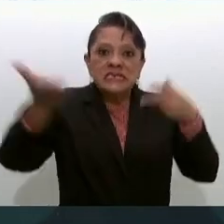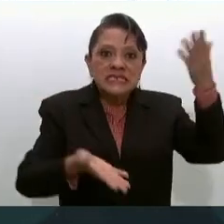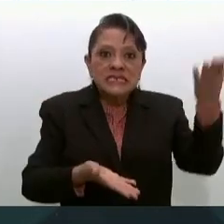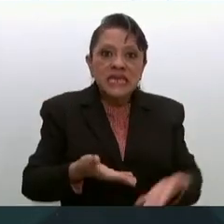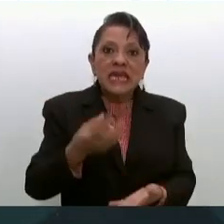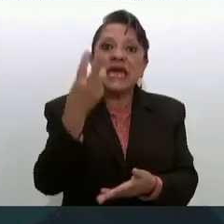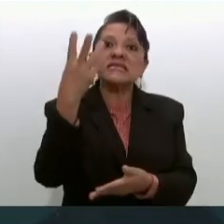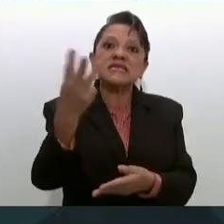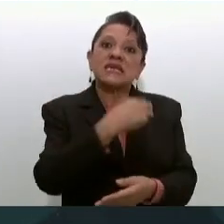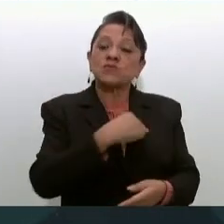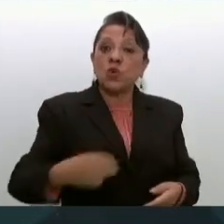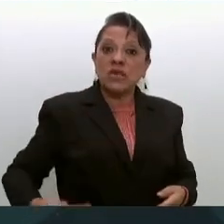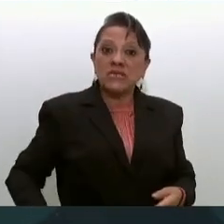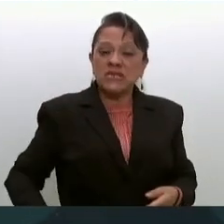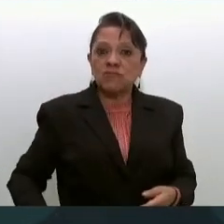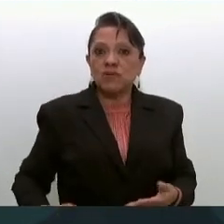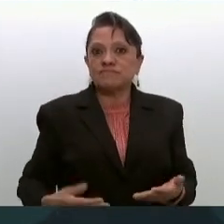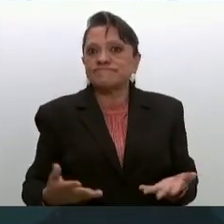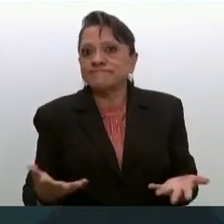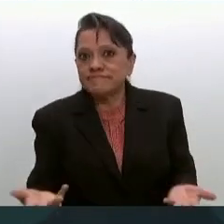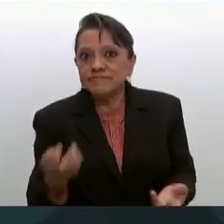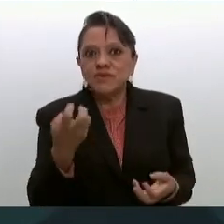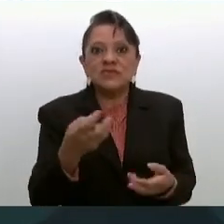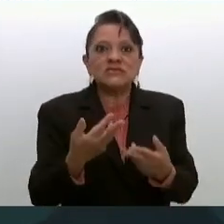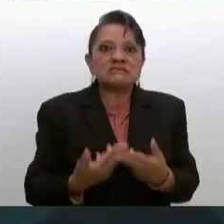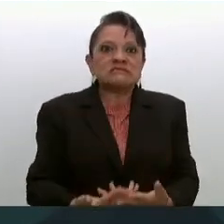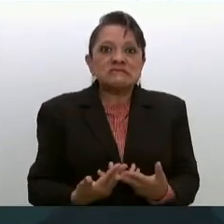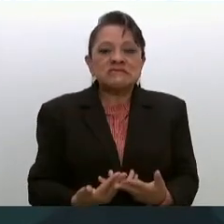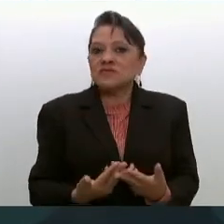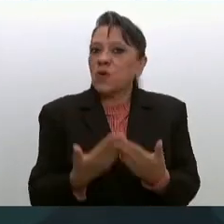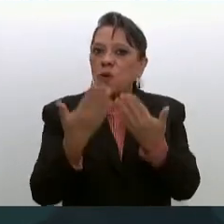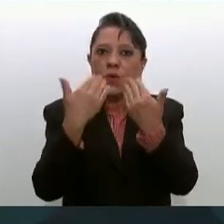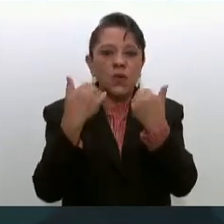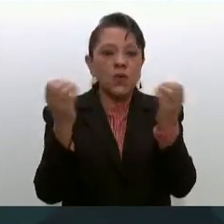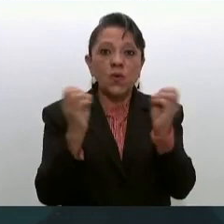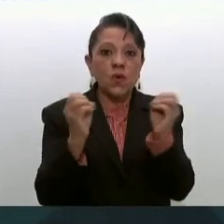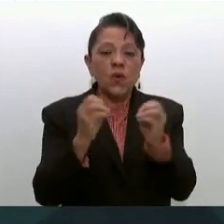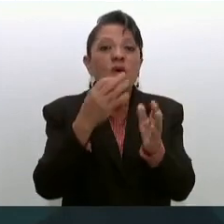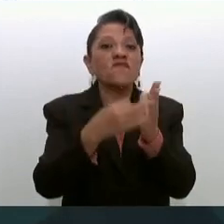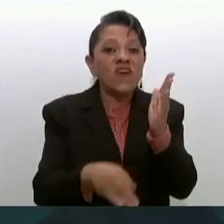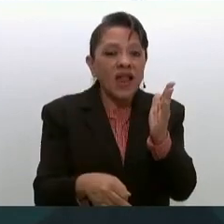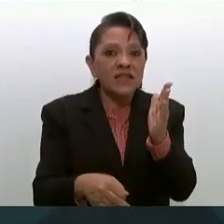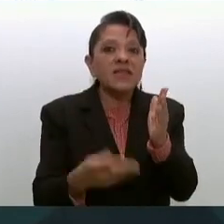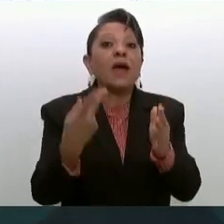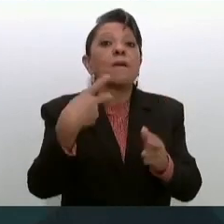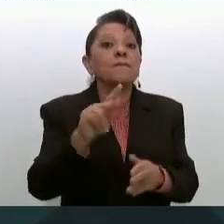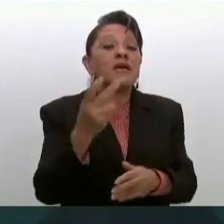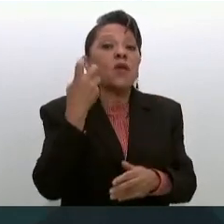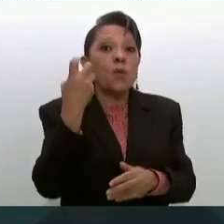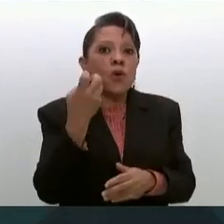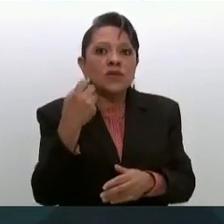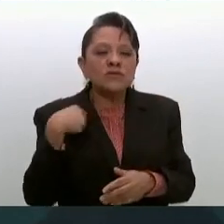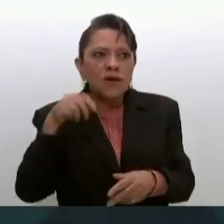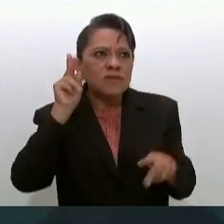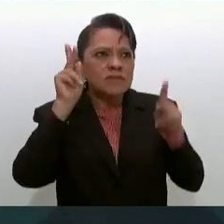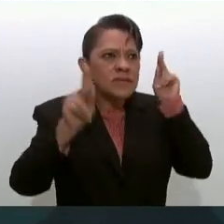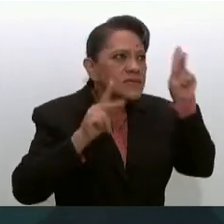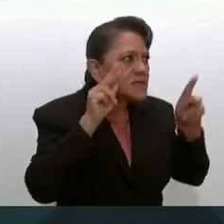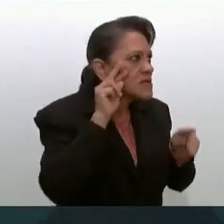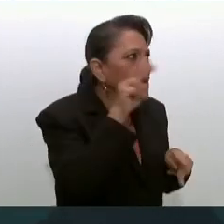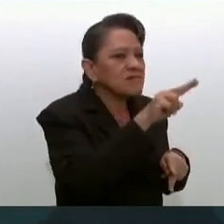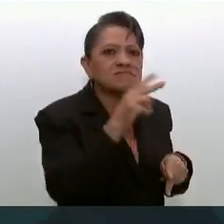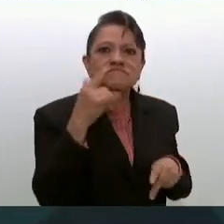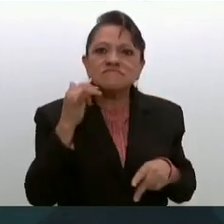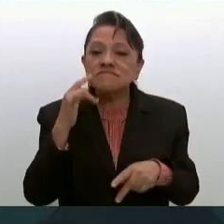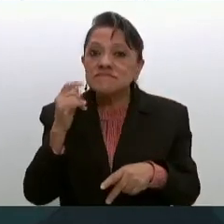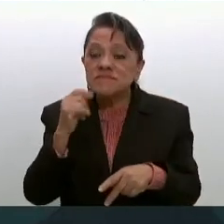entonces, a todas luces es insuficiente, pero por eso el recorrido nos deja ver que es singular, puesto a pesar de